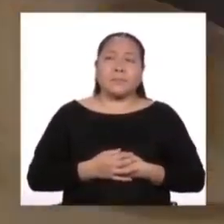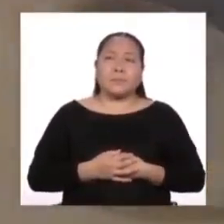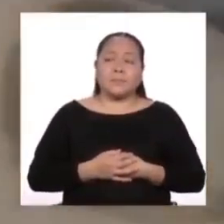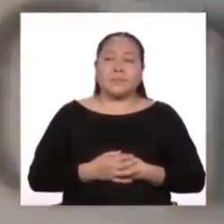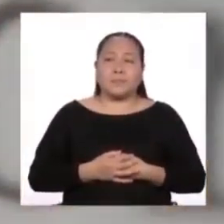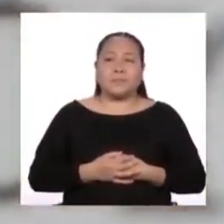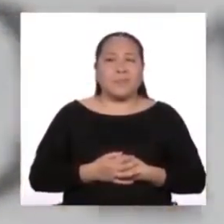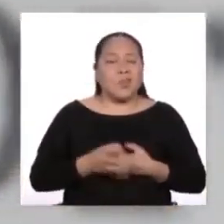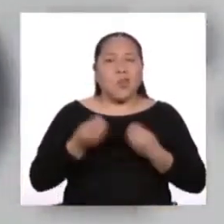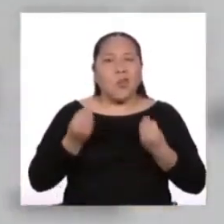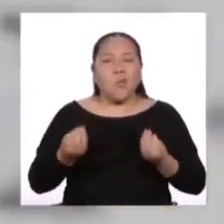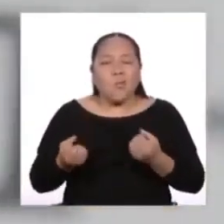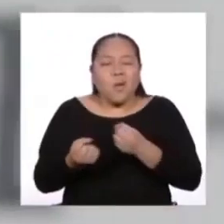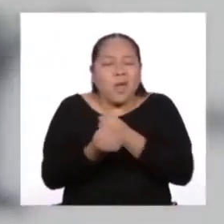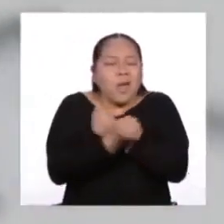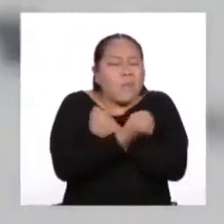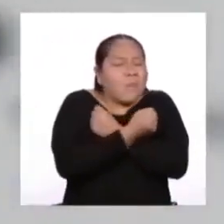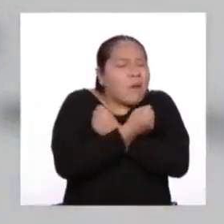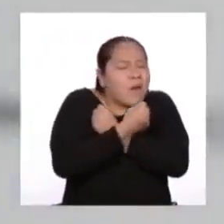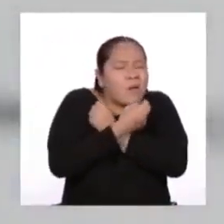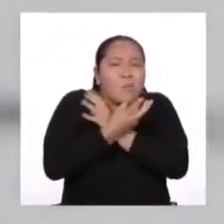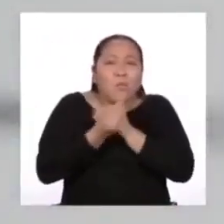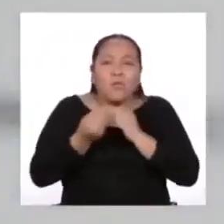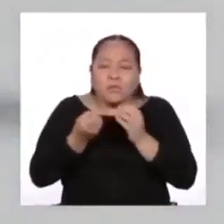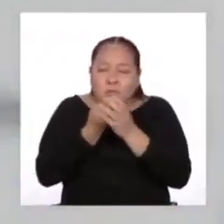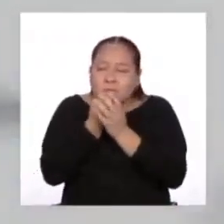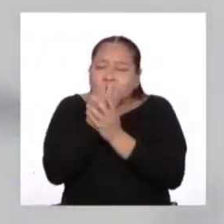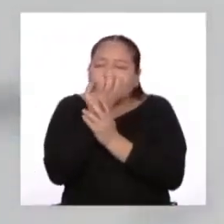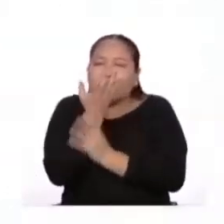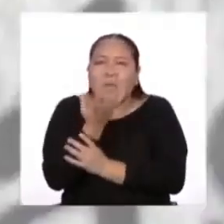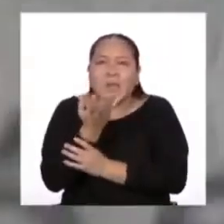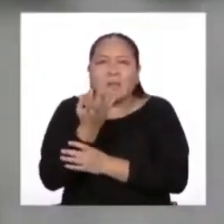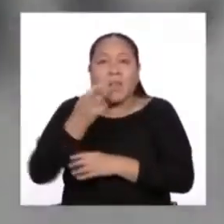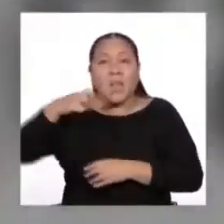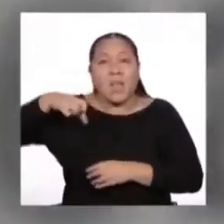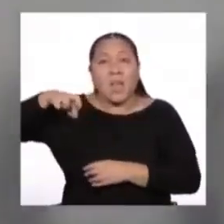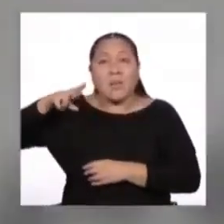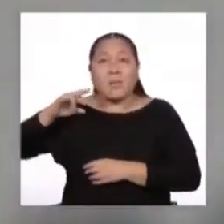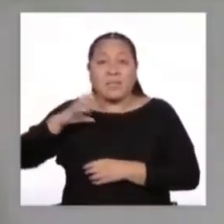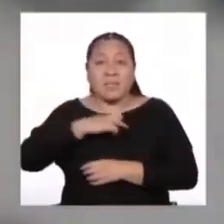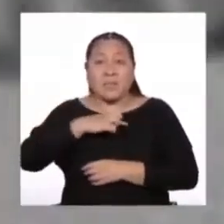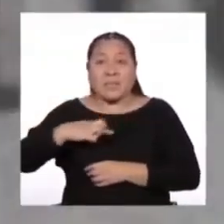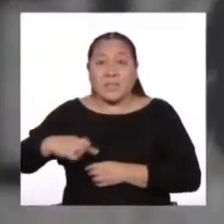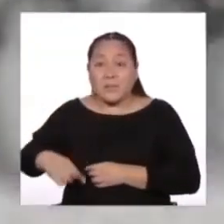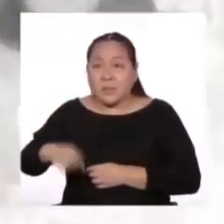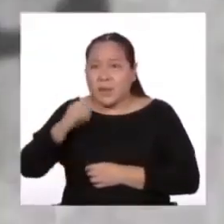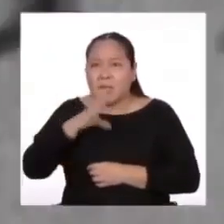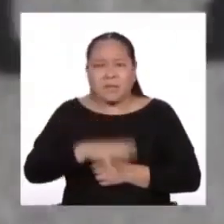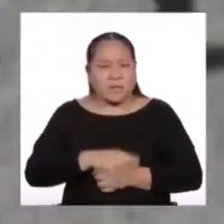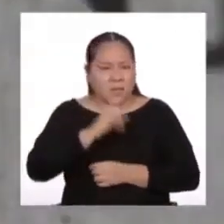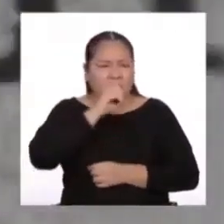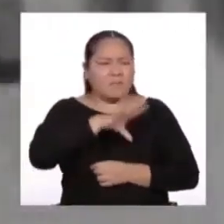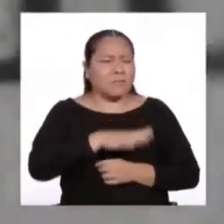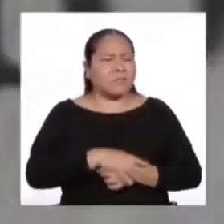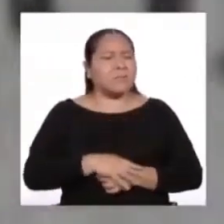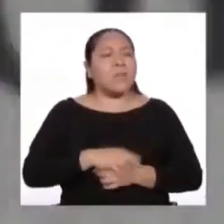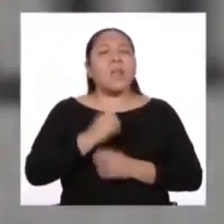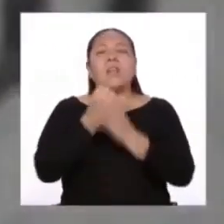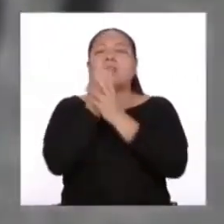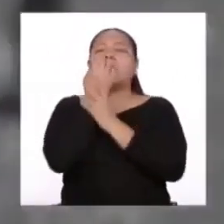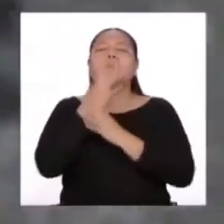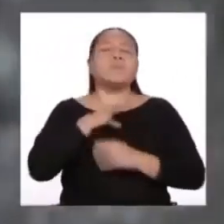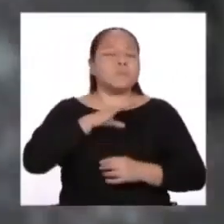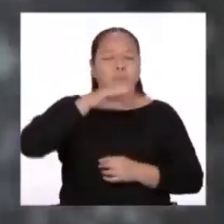¿Cómo puede amar tanto el principito a la rosa? Porque además la llama como un ser vanidoso, ¿no? Es un ser